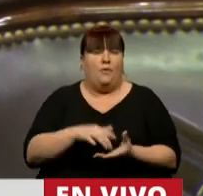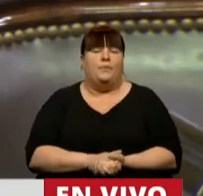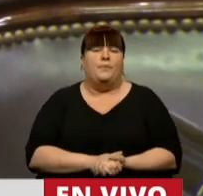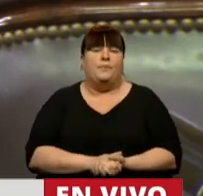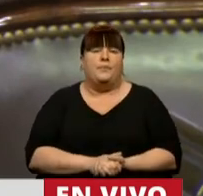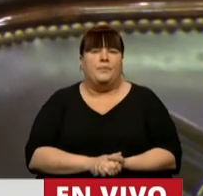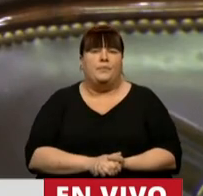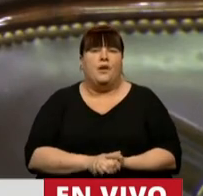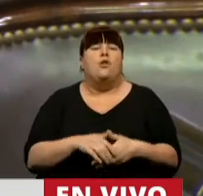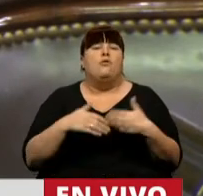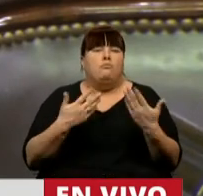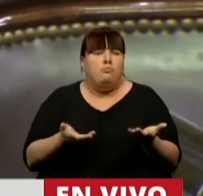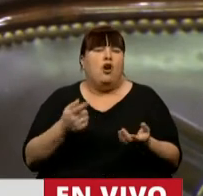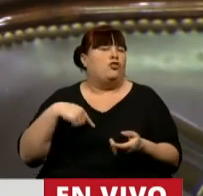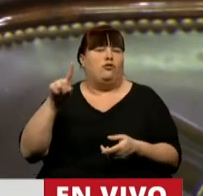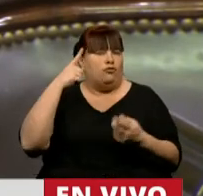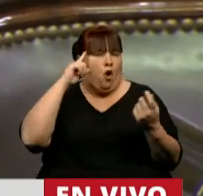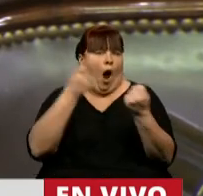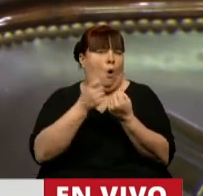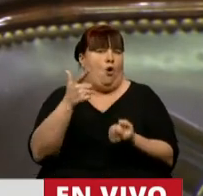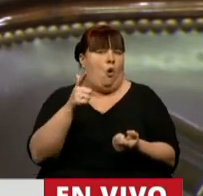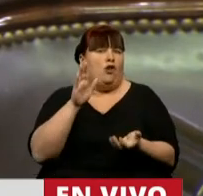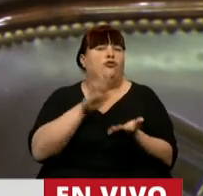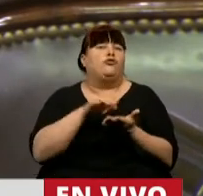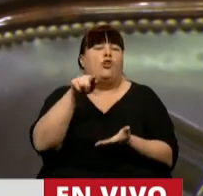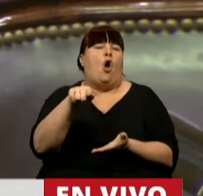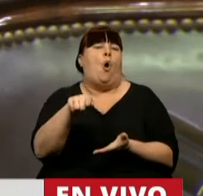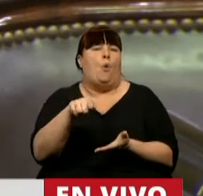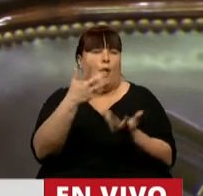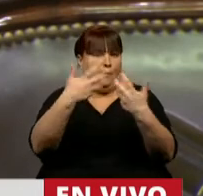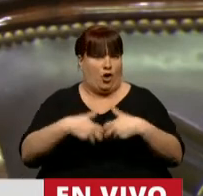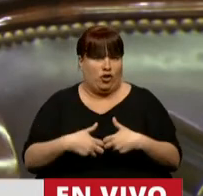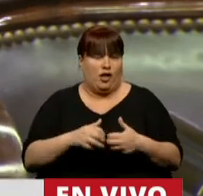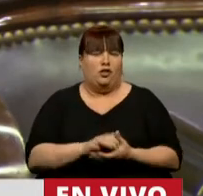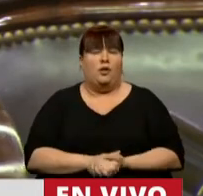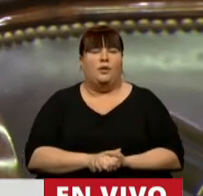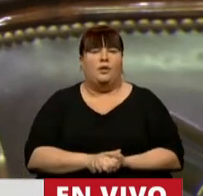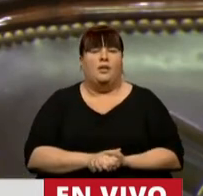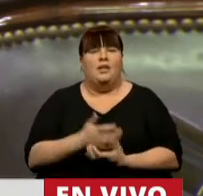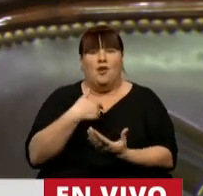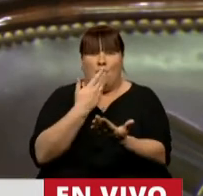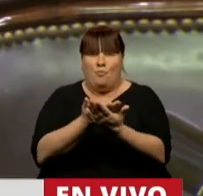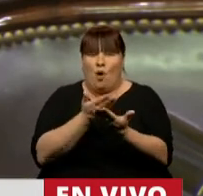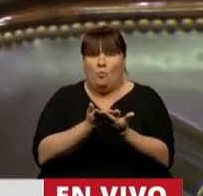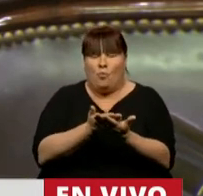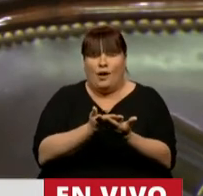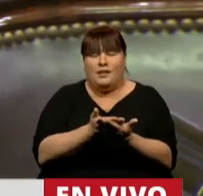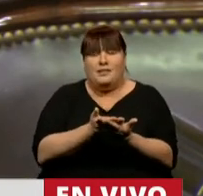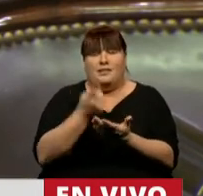Presidente. Y por eso, por supuesto, no estamos de acuerdo con este proyecto que se ha planteado